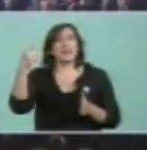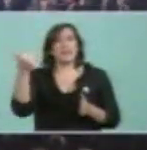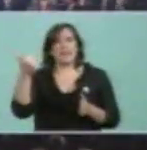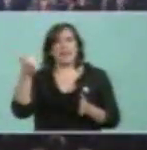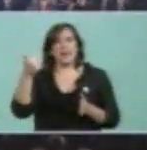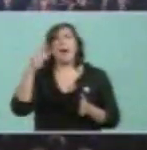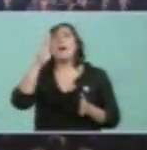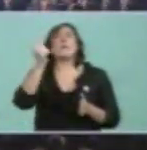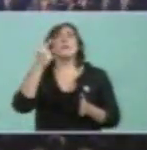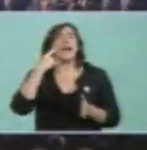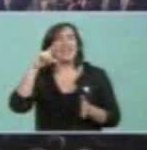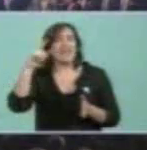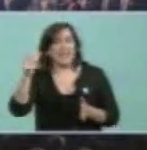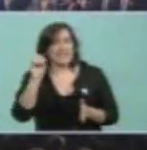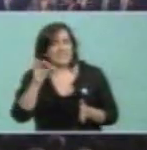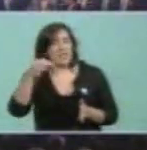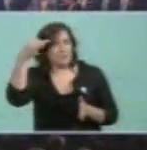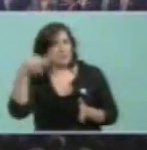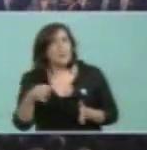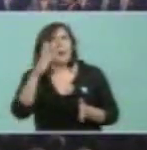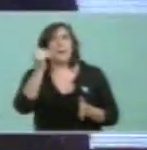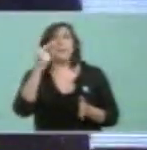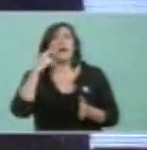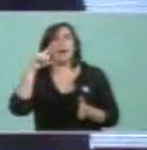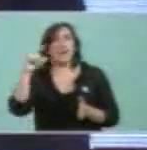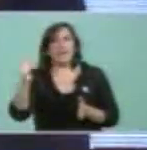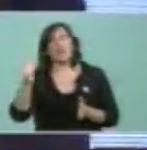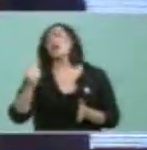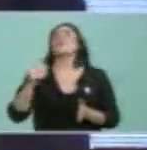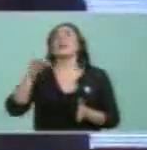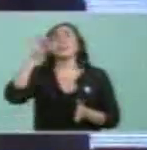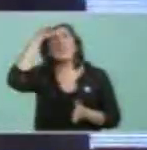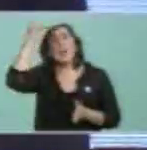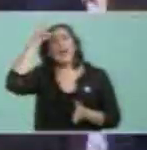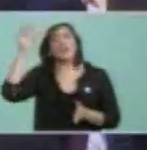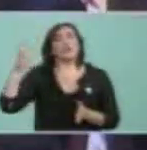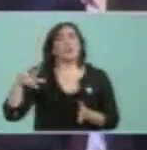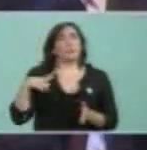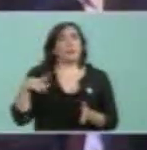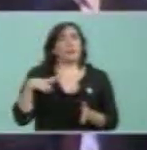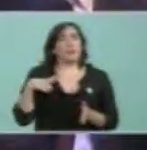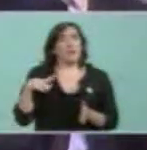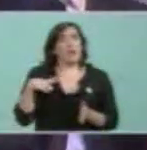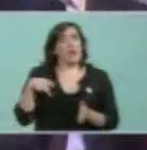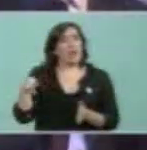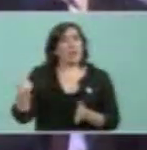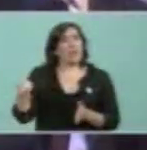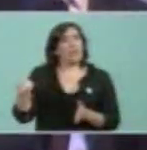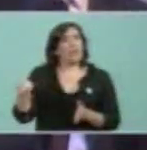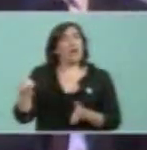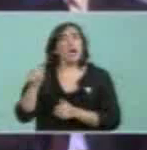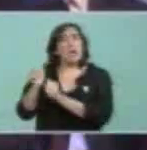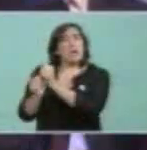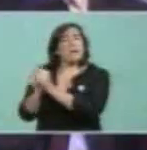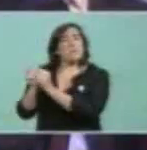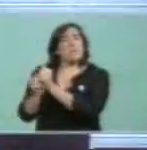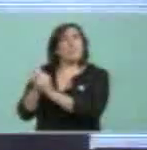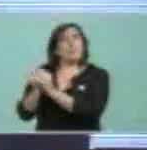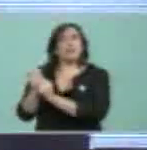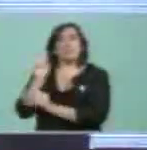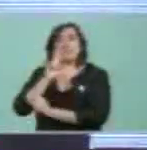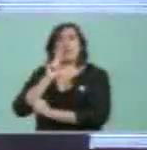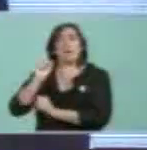La Baita, me recibieron las dos doñas, es un teatro privado, esto es un emprendimiento hecho por empresarias